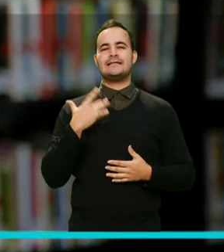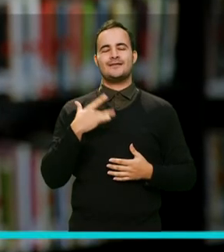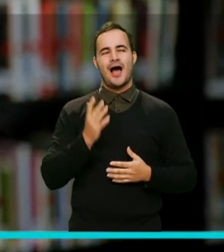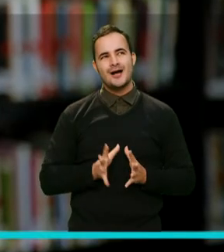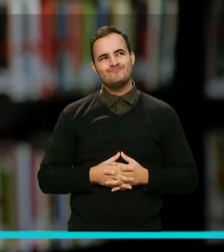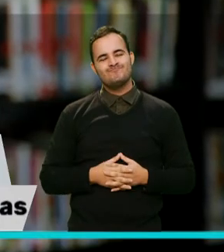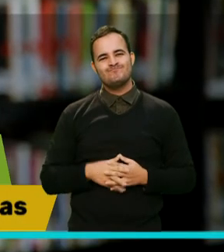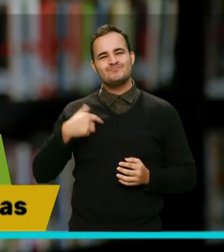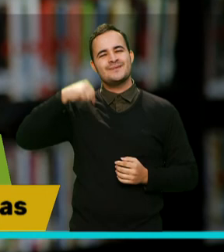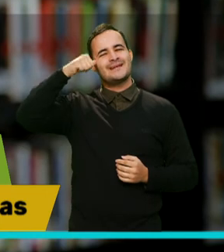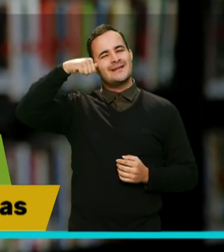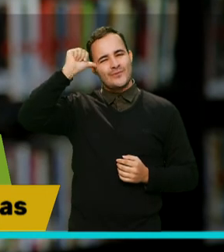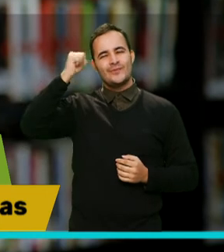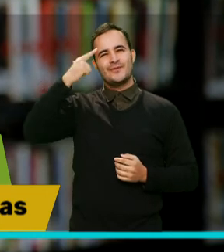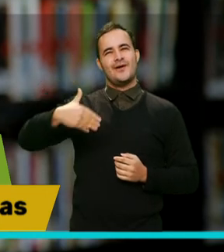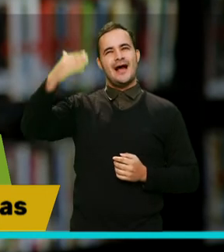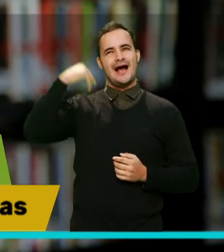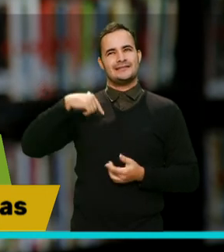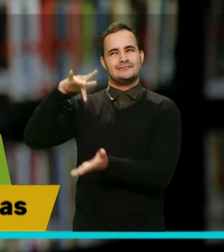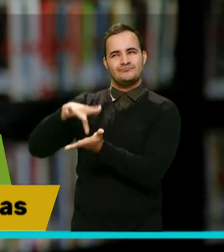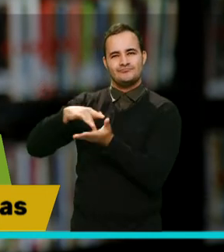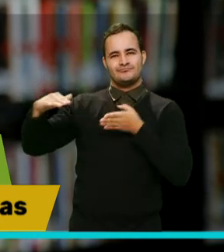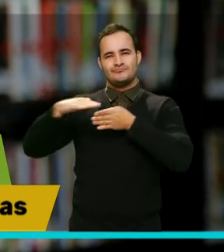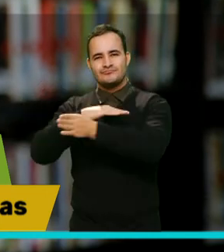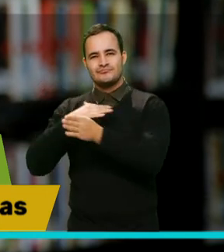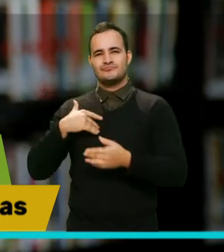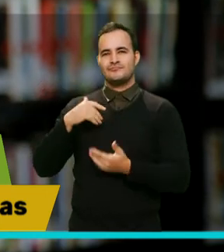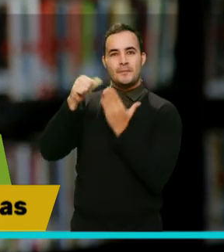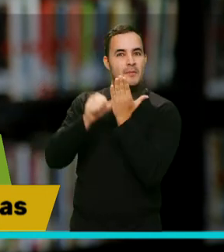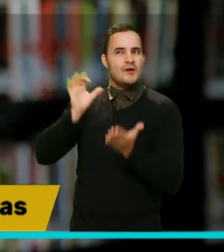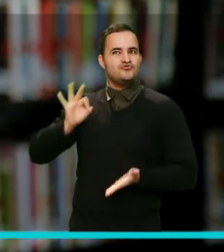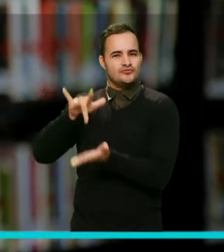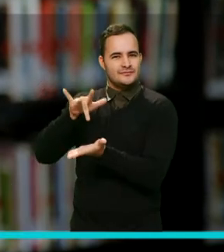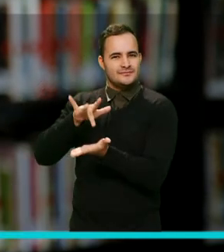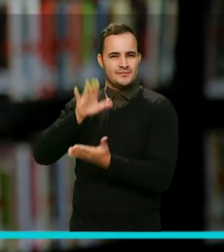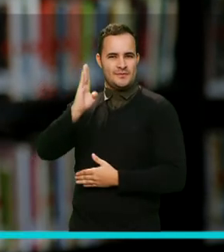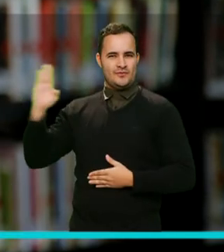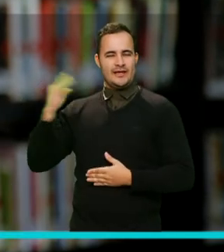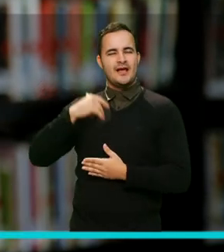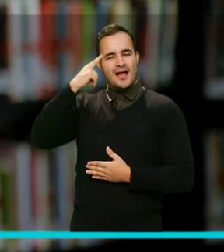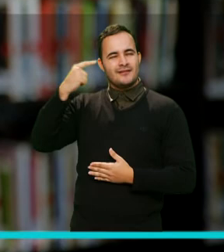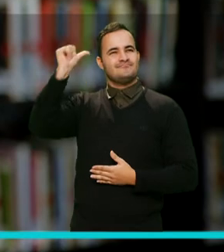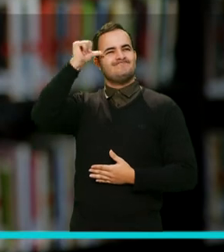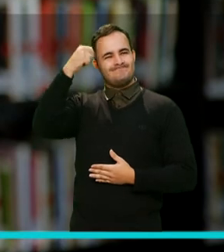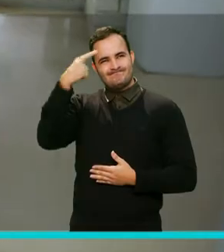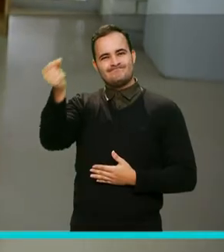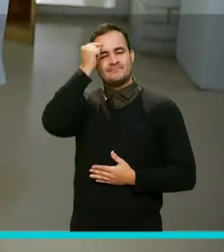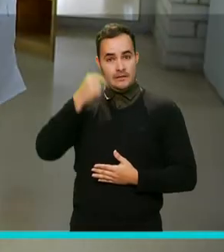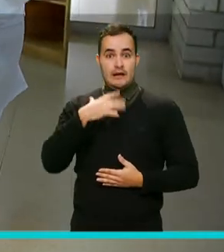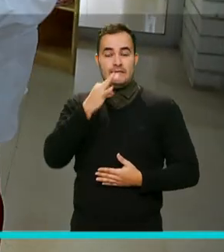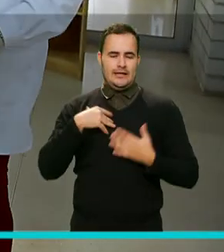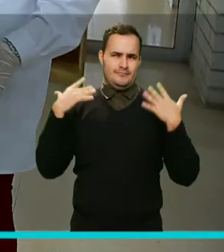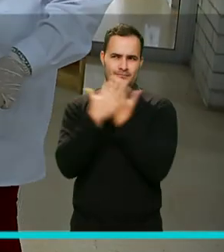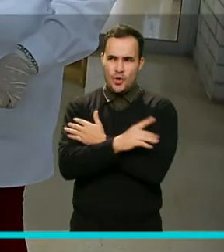recuerda los días que uno viene acá al programa que uno asiste o asistía, eso nos dio muy duro. A